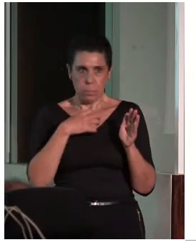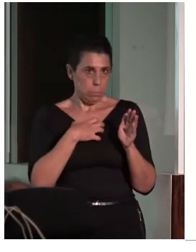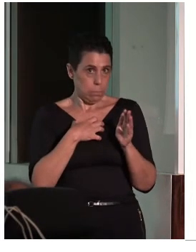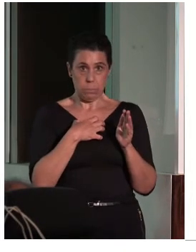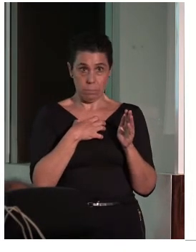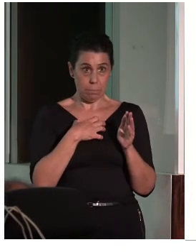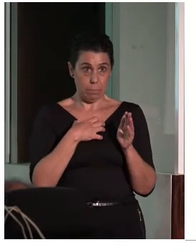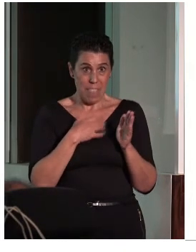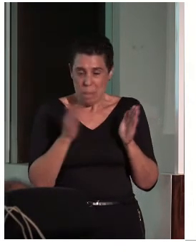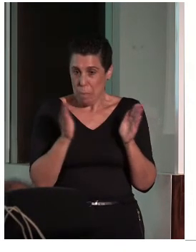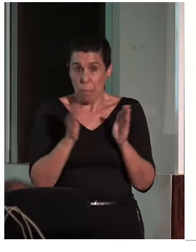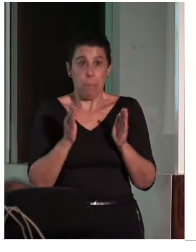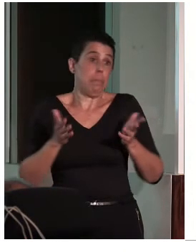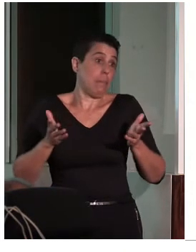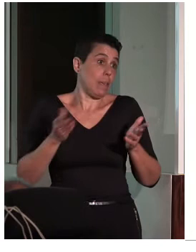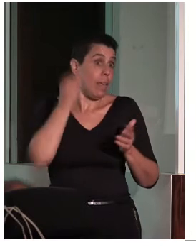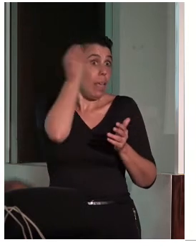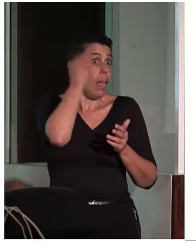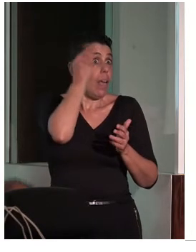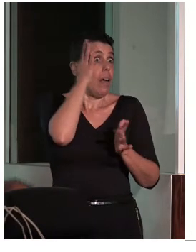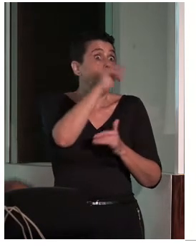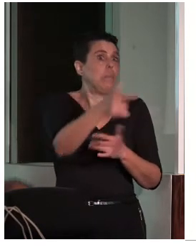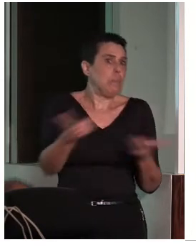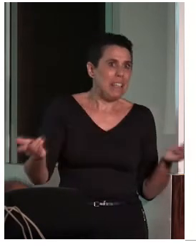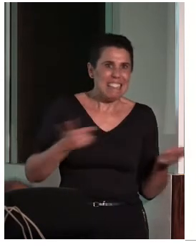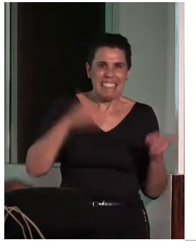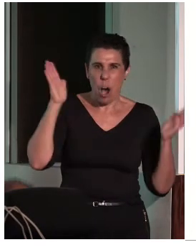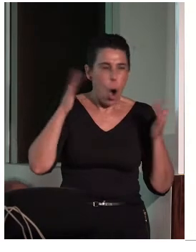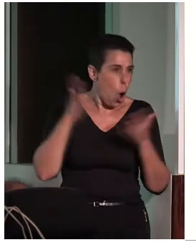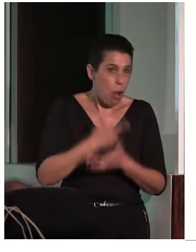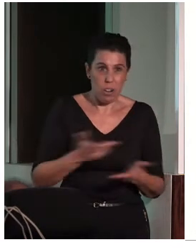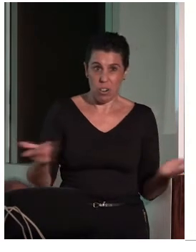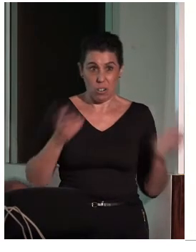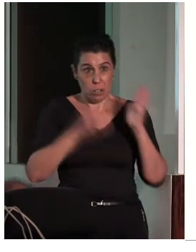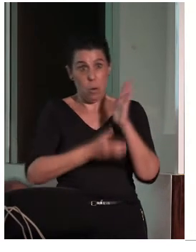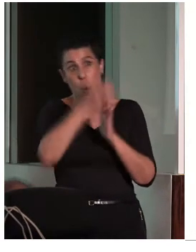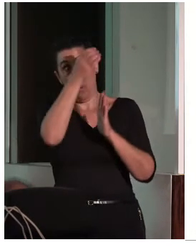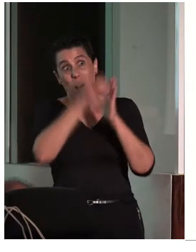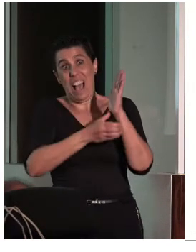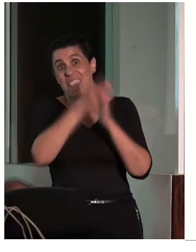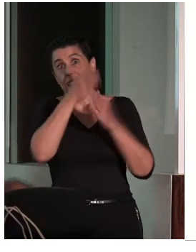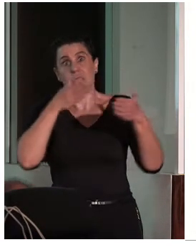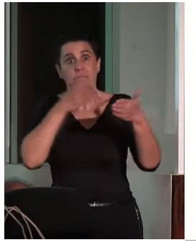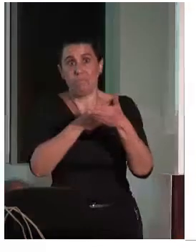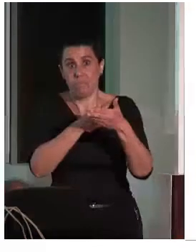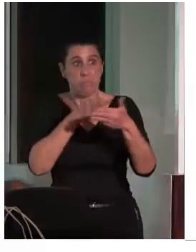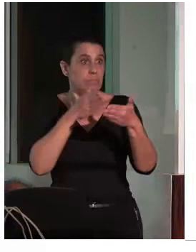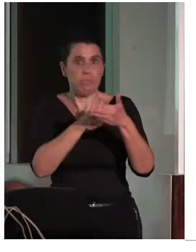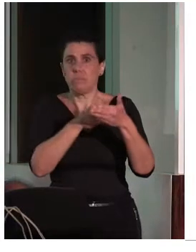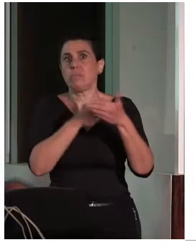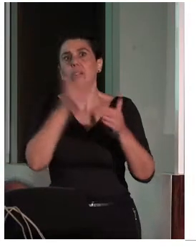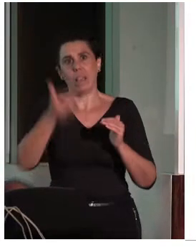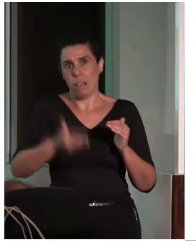Con lo que ha imaginado los desastres que un ascensor puede organizar a la hora de